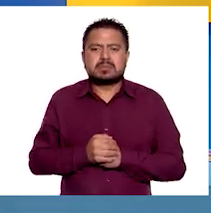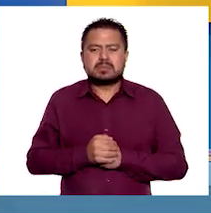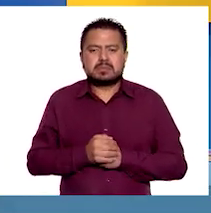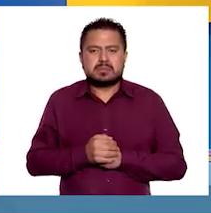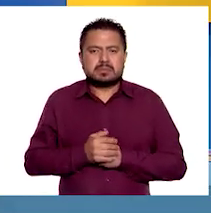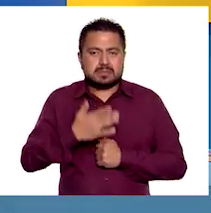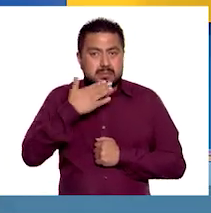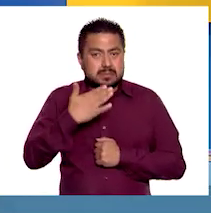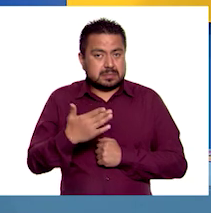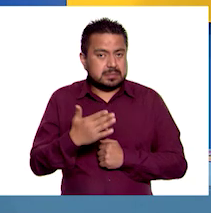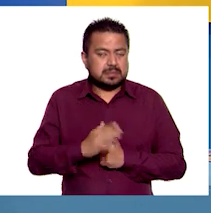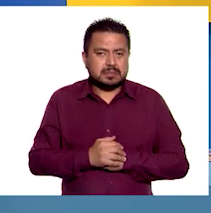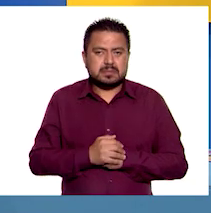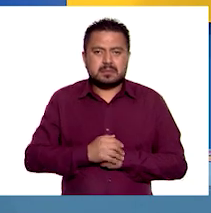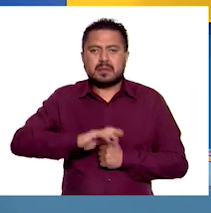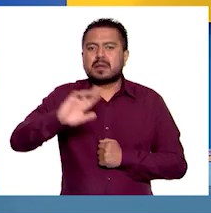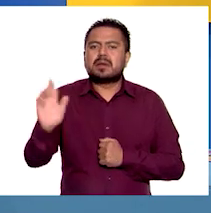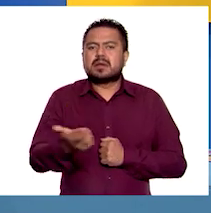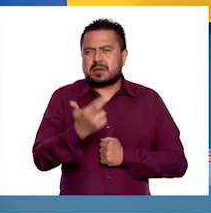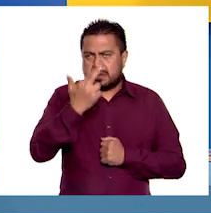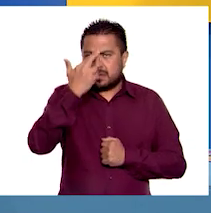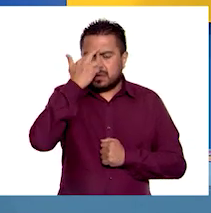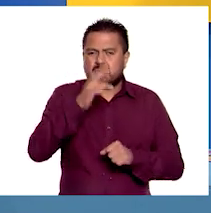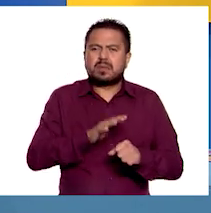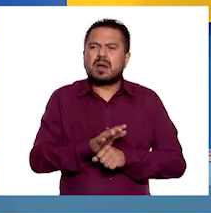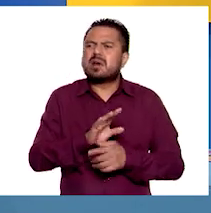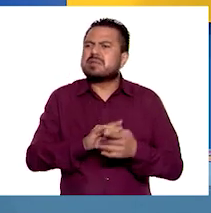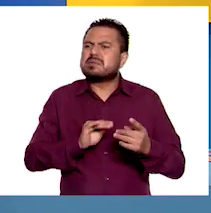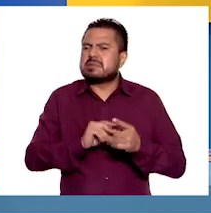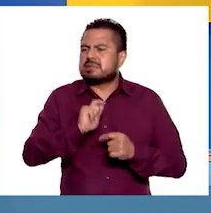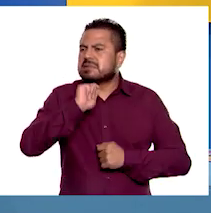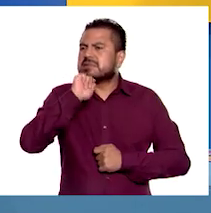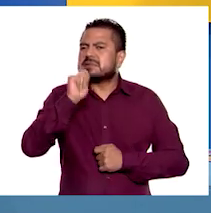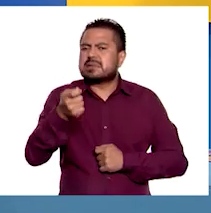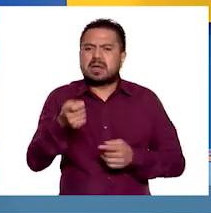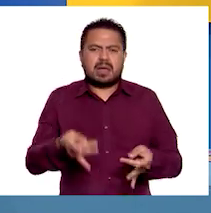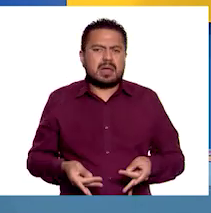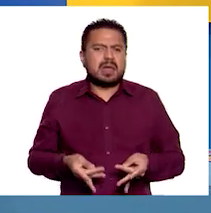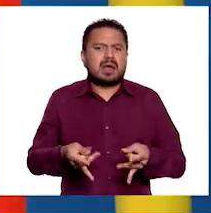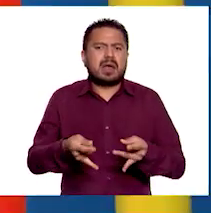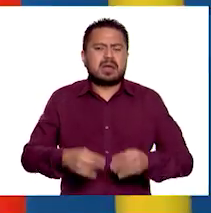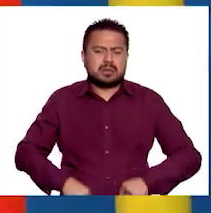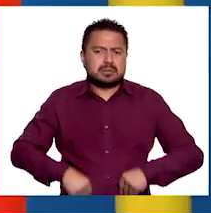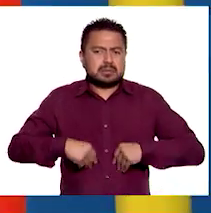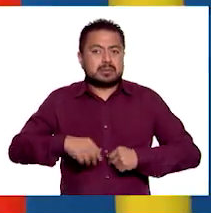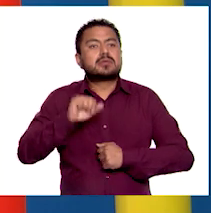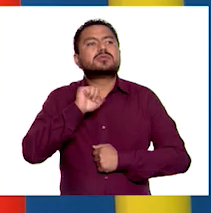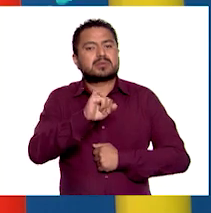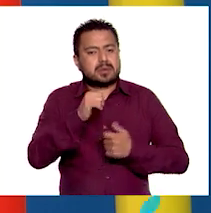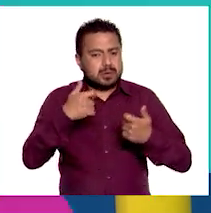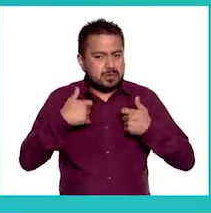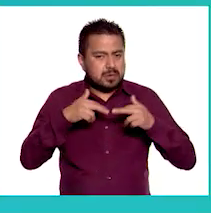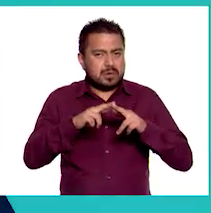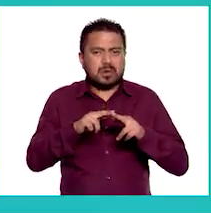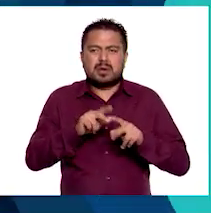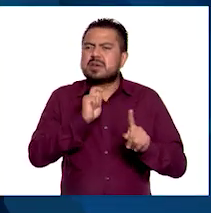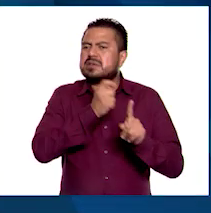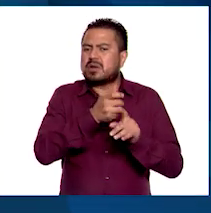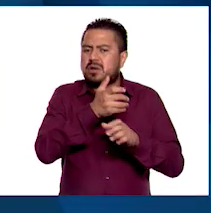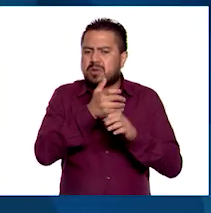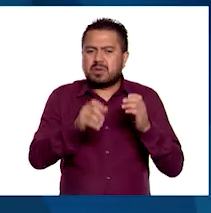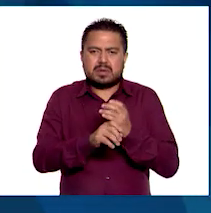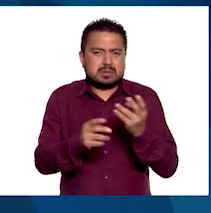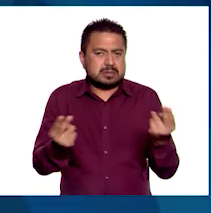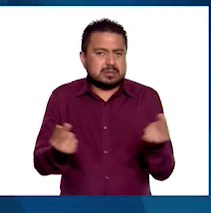Muy bien, Larisa. ¿Recuerdas qué dijimos que era la calidad de vida? Sí, profesor. Son las condiciones